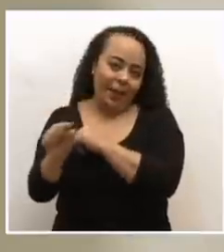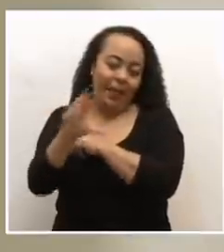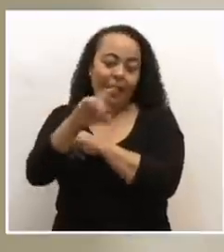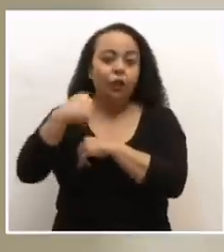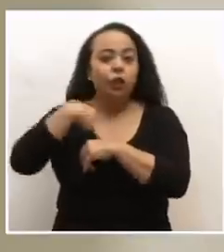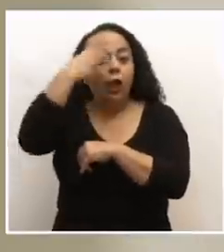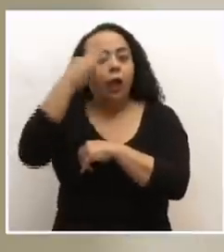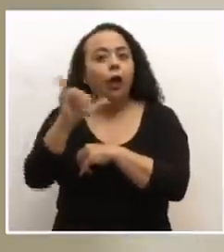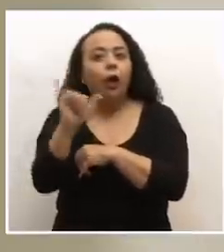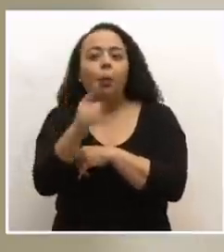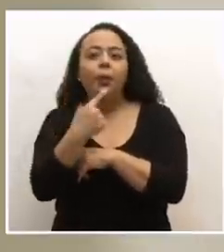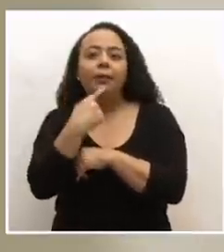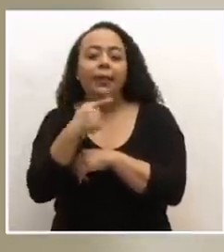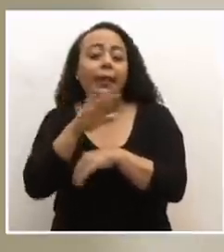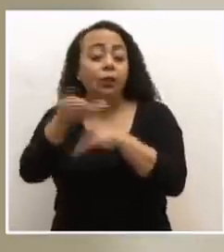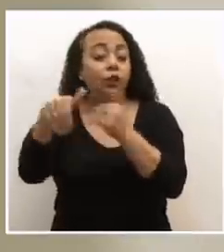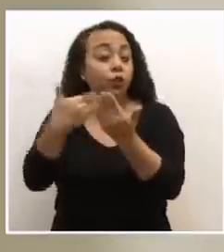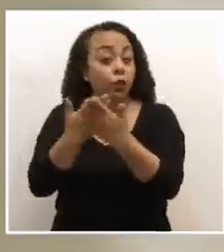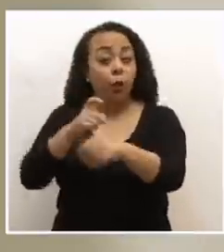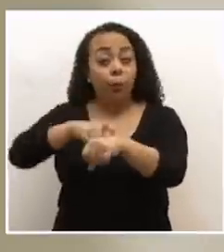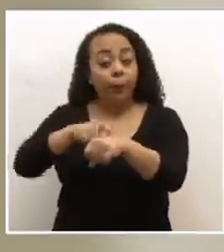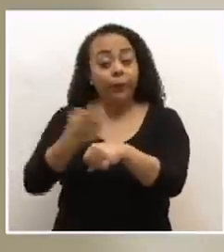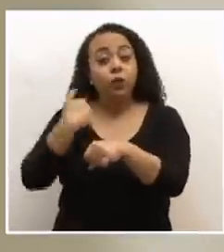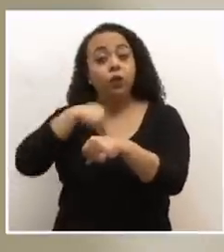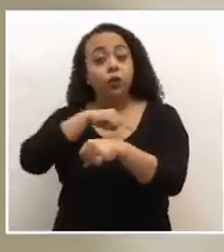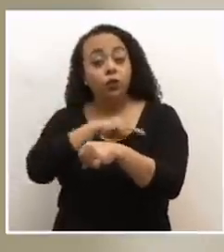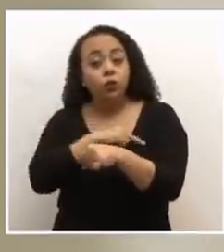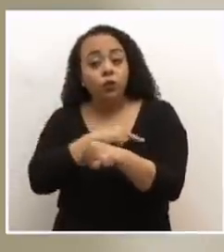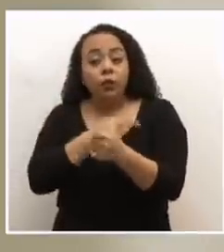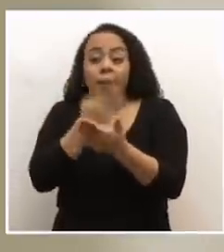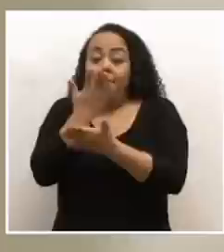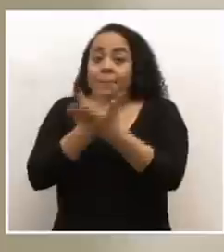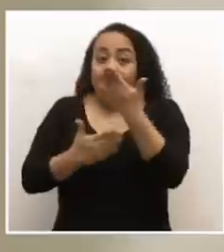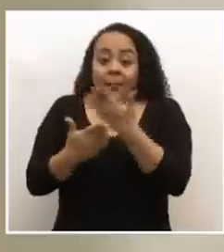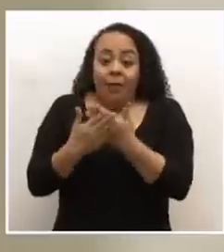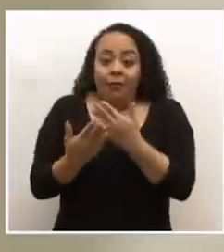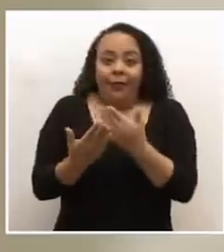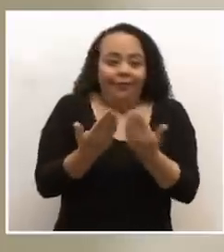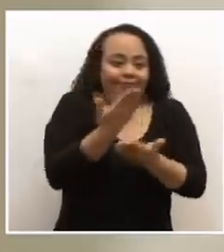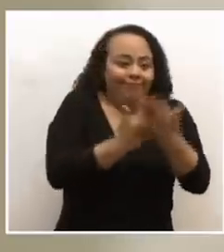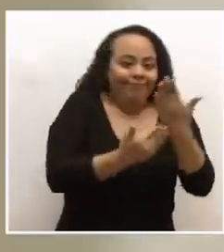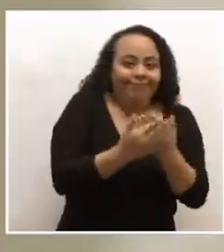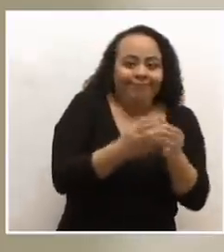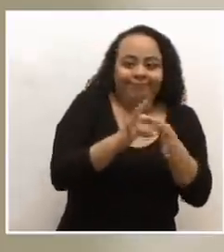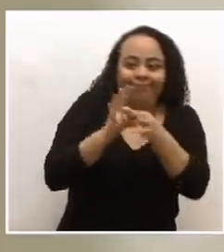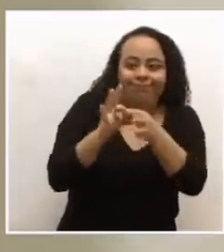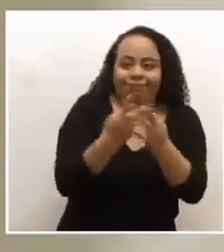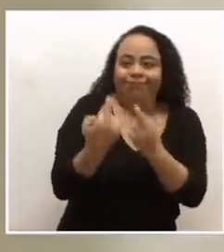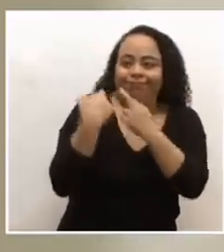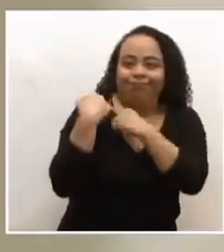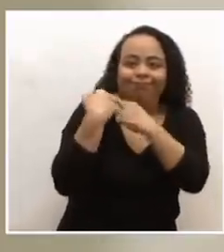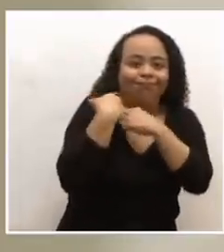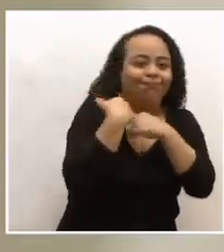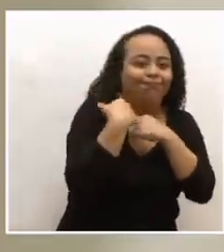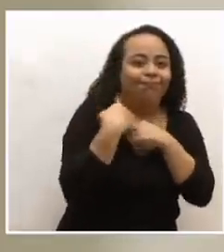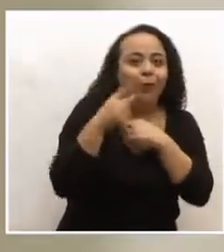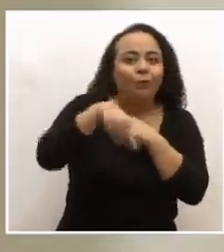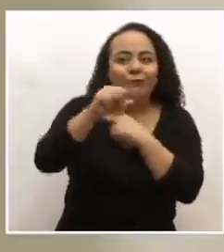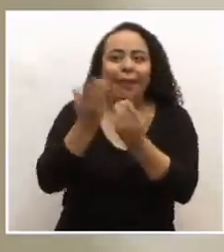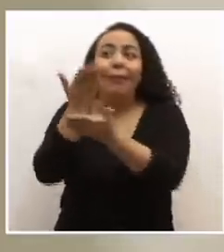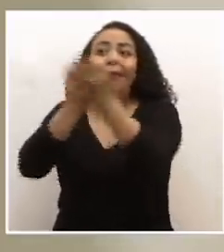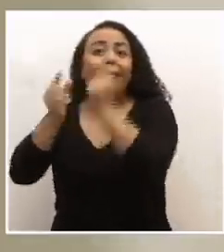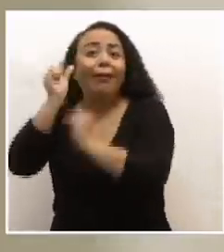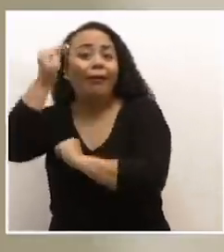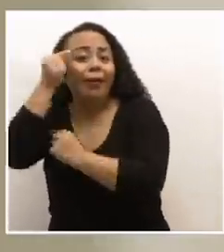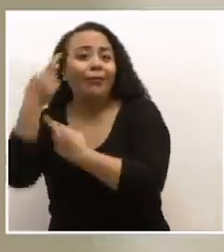yo creo que aquí, como les digo, en todo momento estamos todos en las manos de todos nosotros. O aquí no hay de que están en las manos ustedes del gobierno